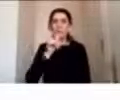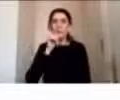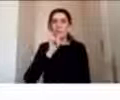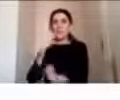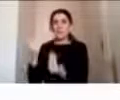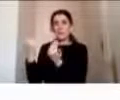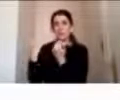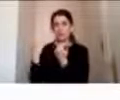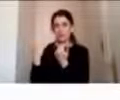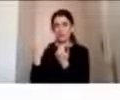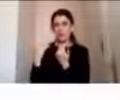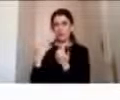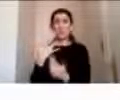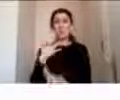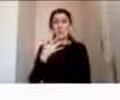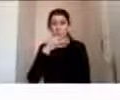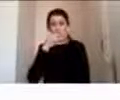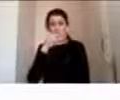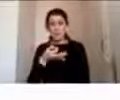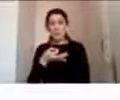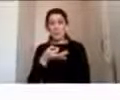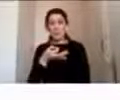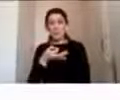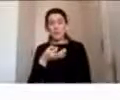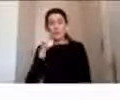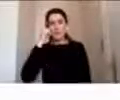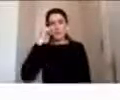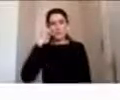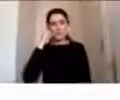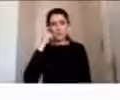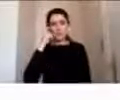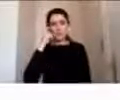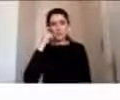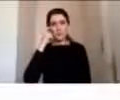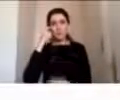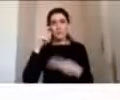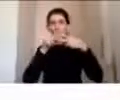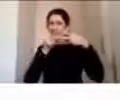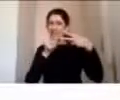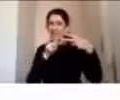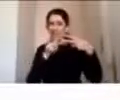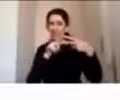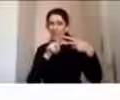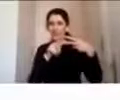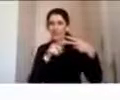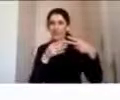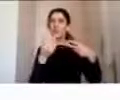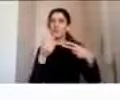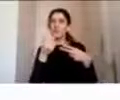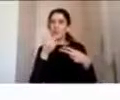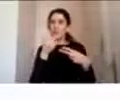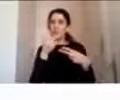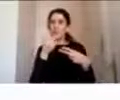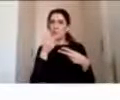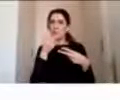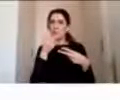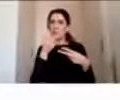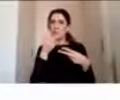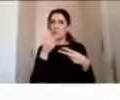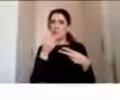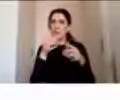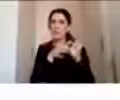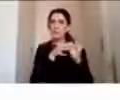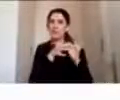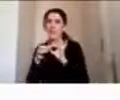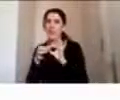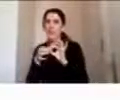¿por qué les cuento esto? porque creo que estas dos situaciones marcan también tienen un poco la pauta de lo que les quiero hablar hoy y que son aspectos